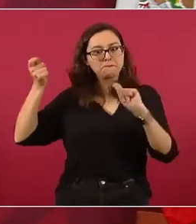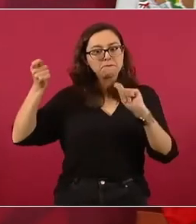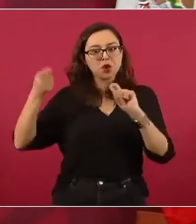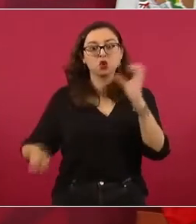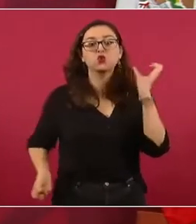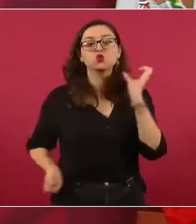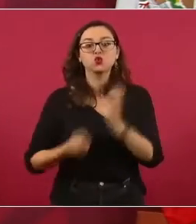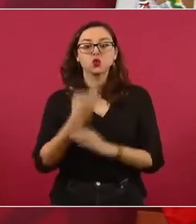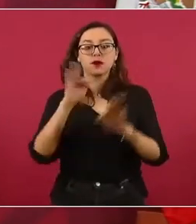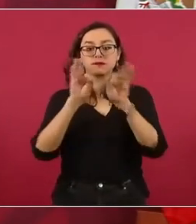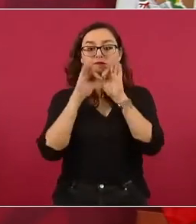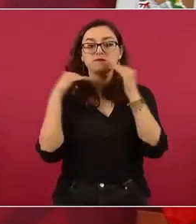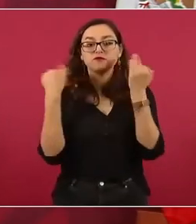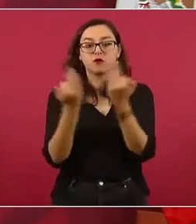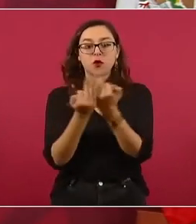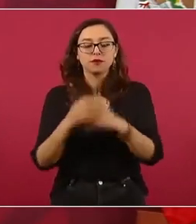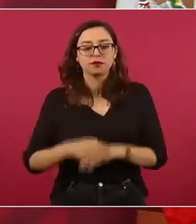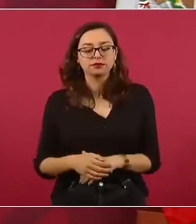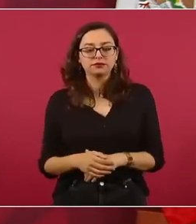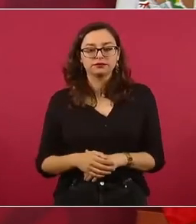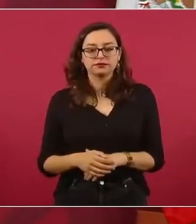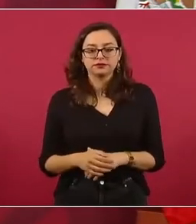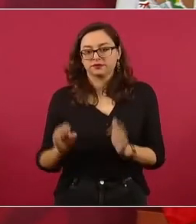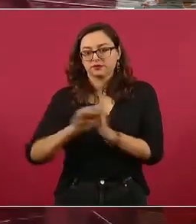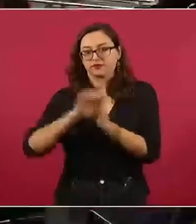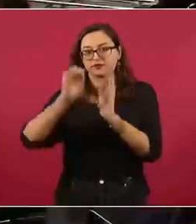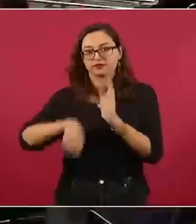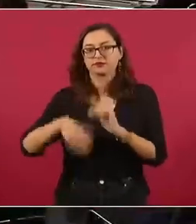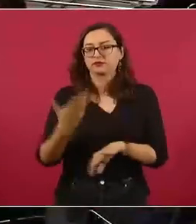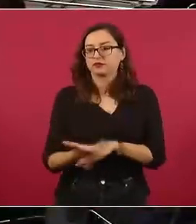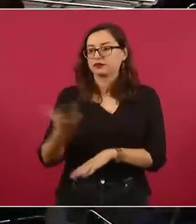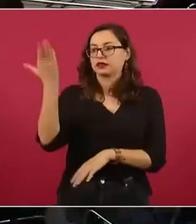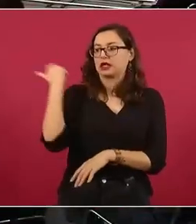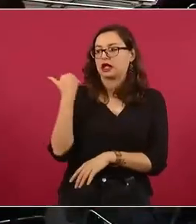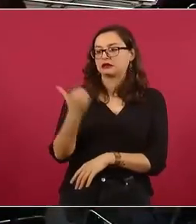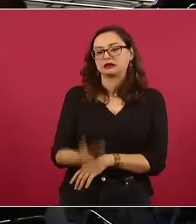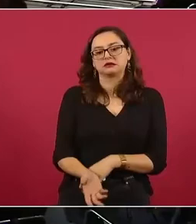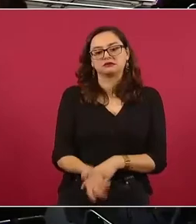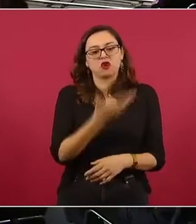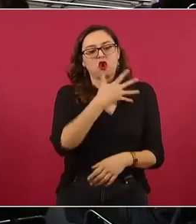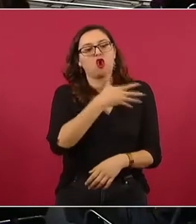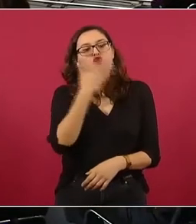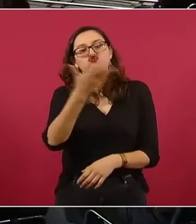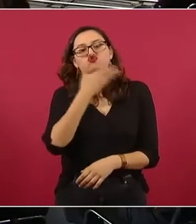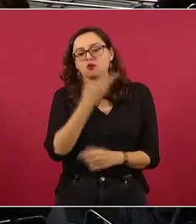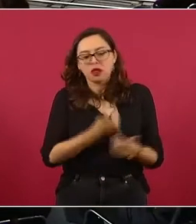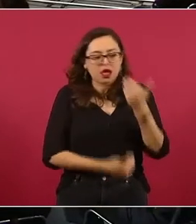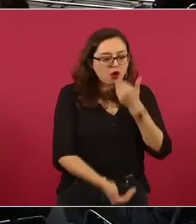Lo que comíamos antes, por ejemplo, ya no se come en estas generaciones.